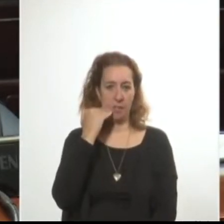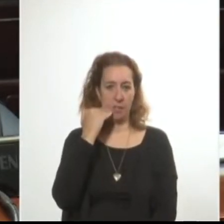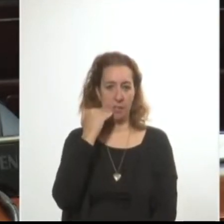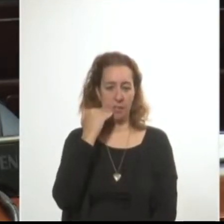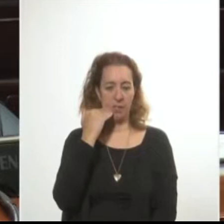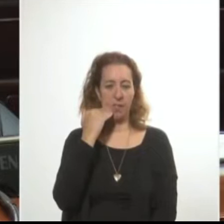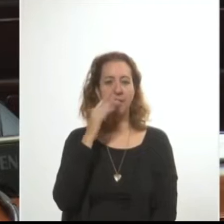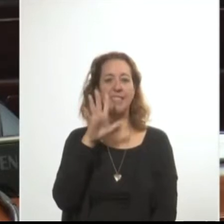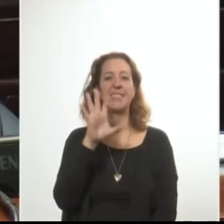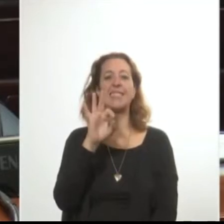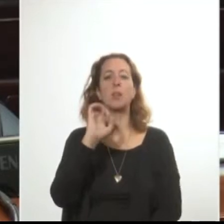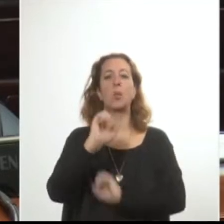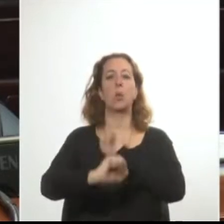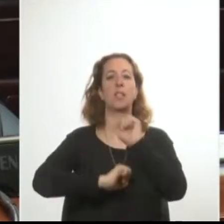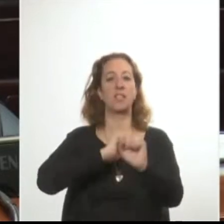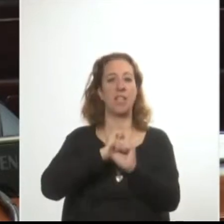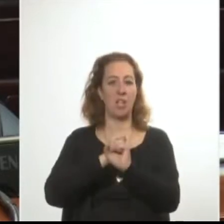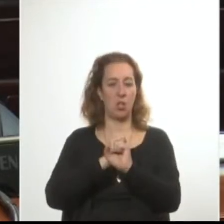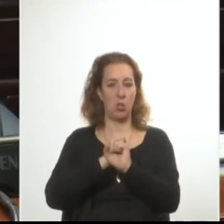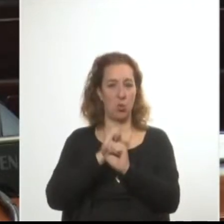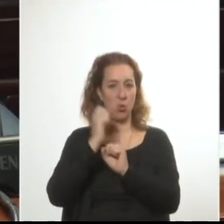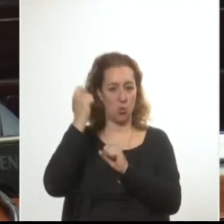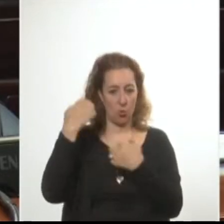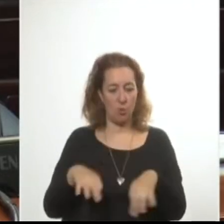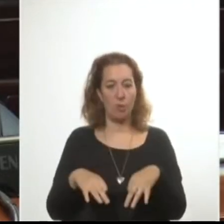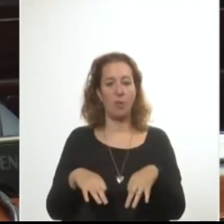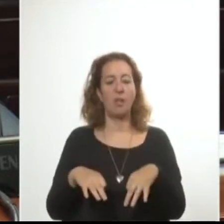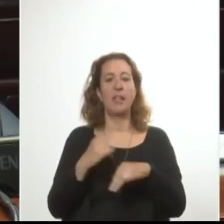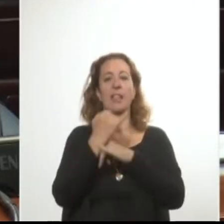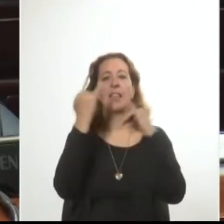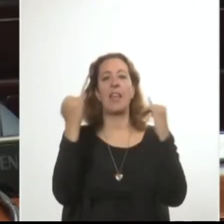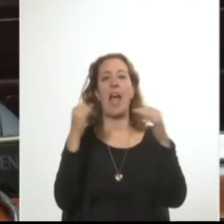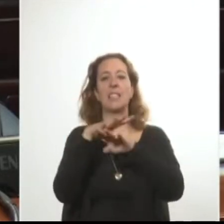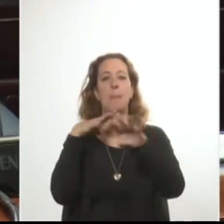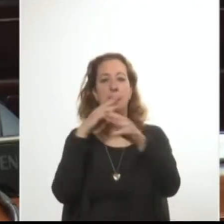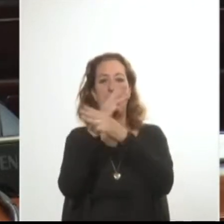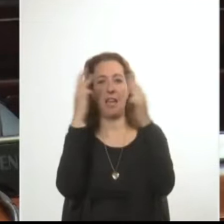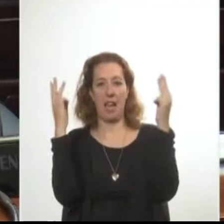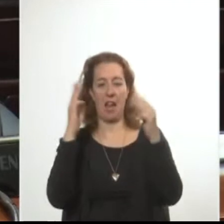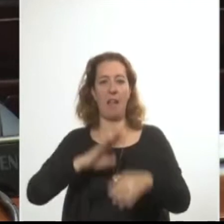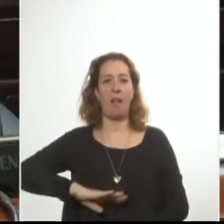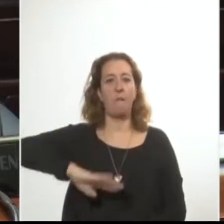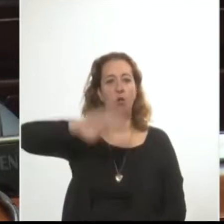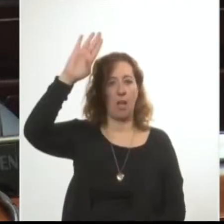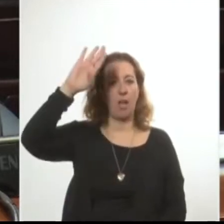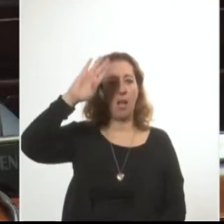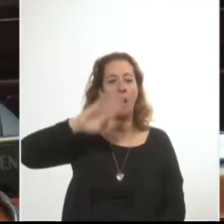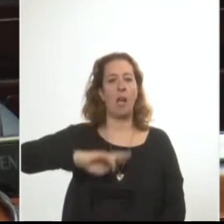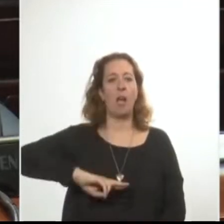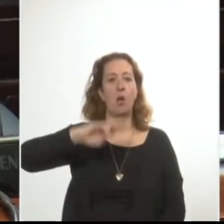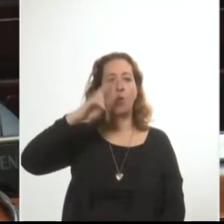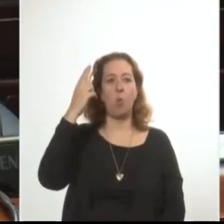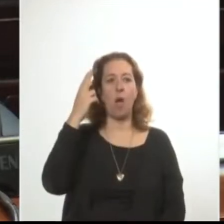50 años del día en que la Asamblea General votara que el país estaba